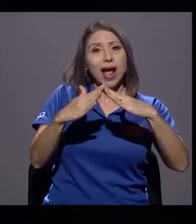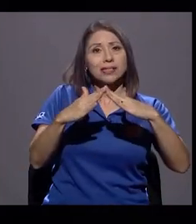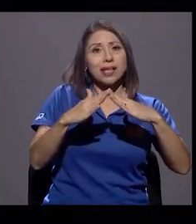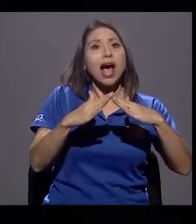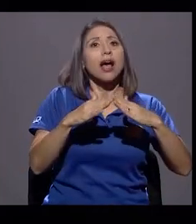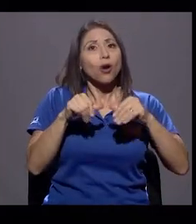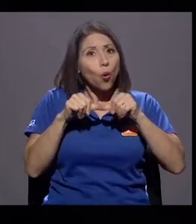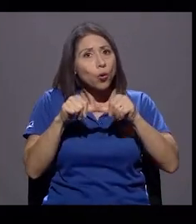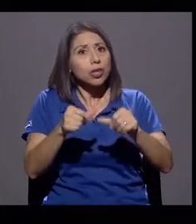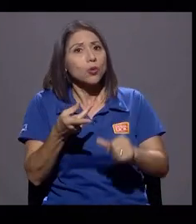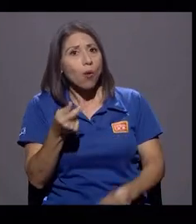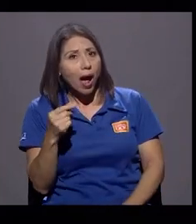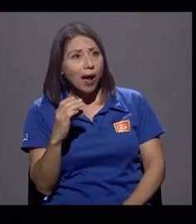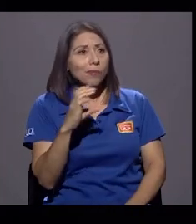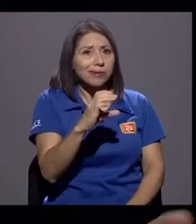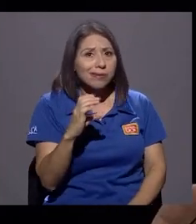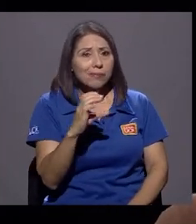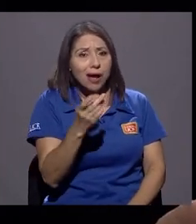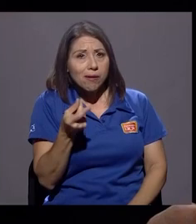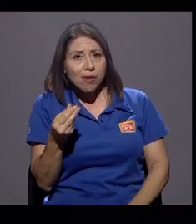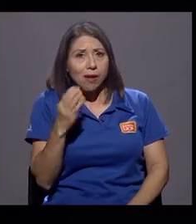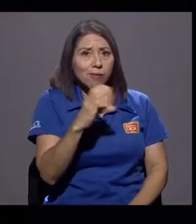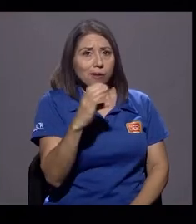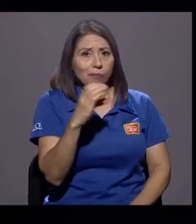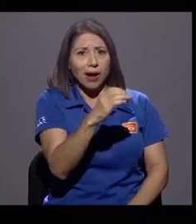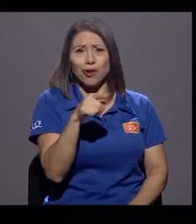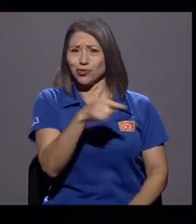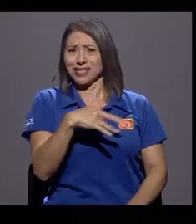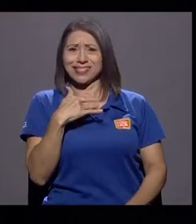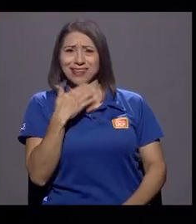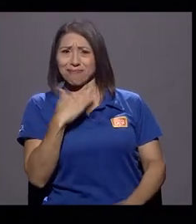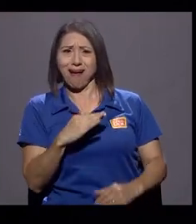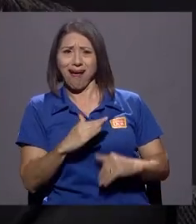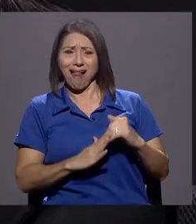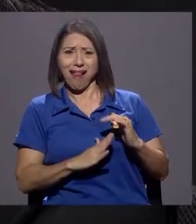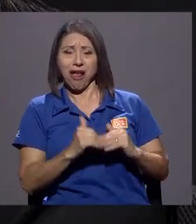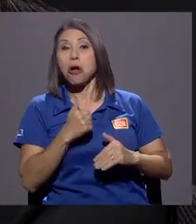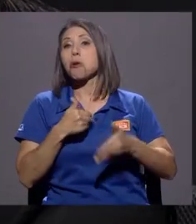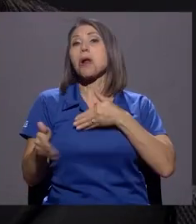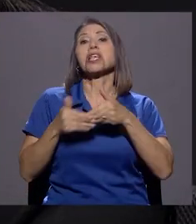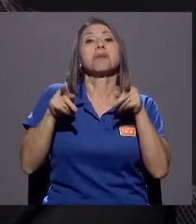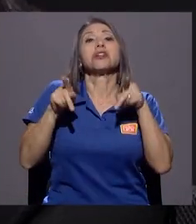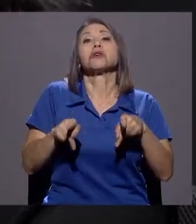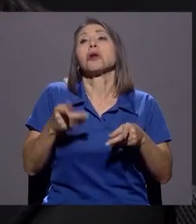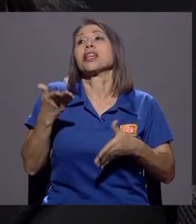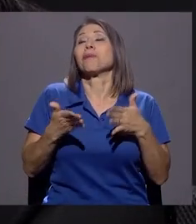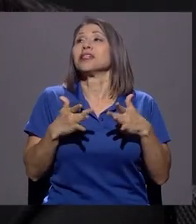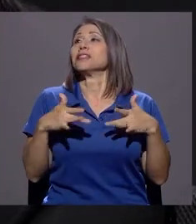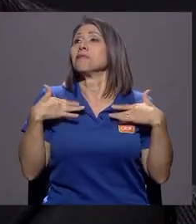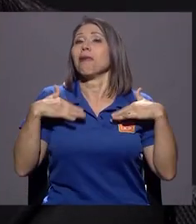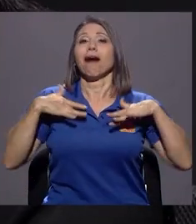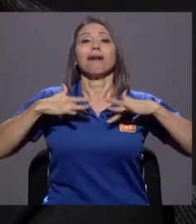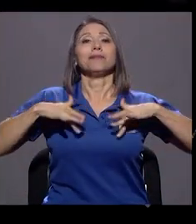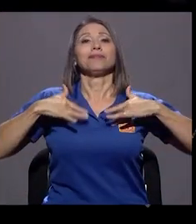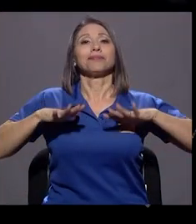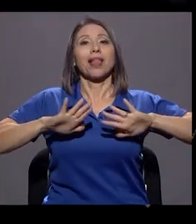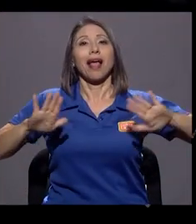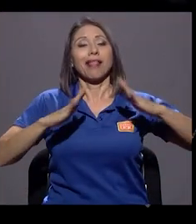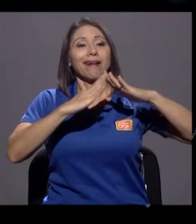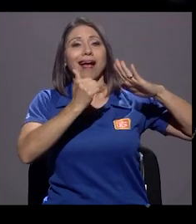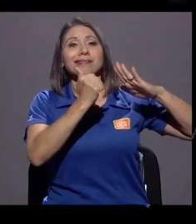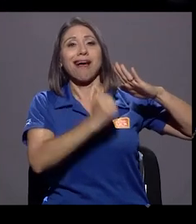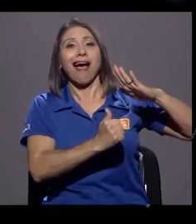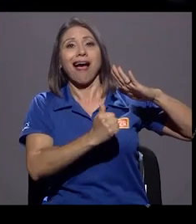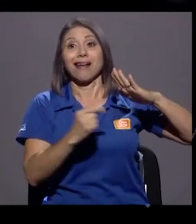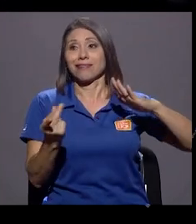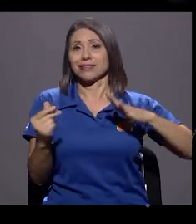le incomoda. Cualquiera, perfectamente, se quedaría tranquilo en su casa, sin laborar, recibiendo su dinero. En este caso usted me decía que eso